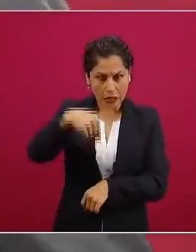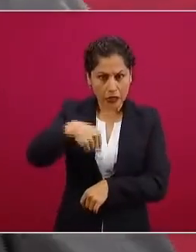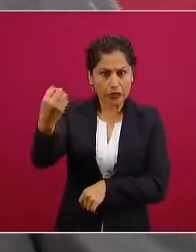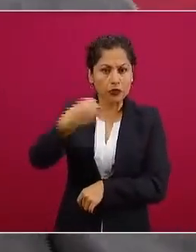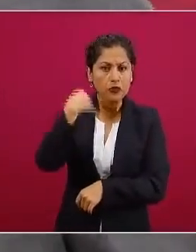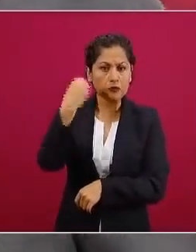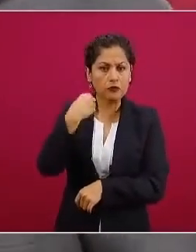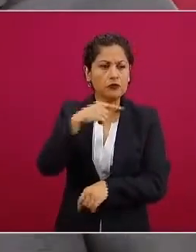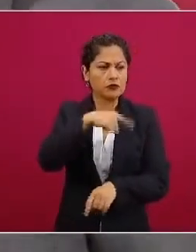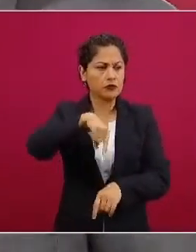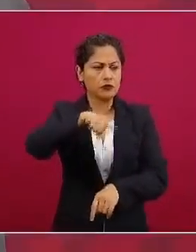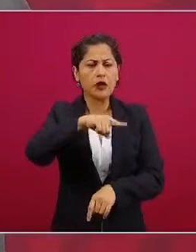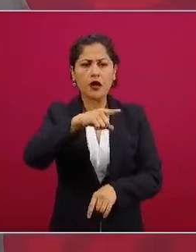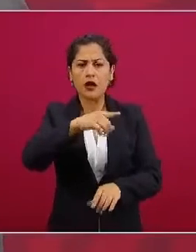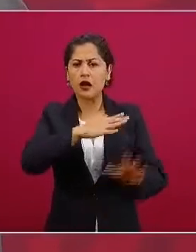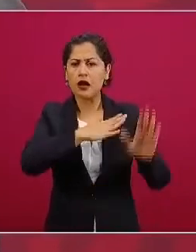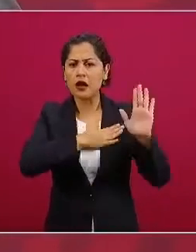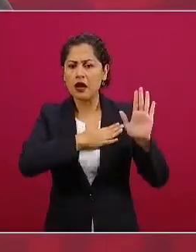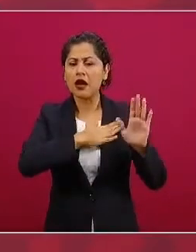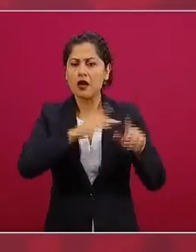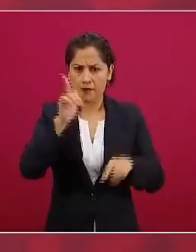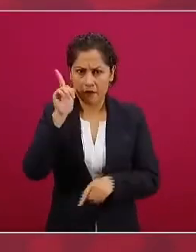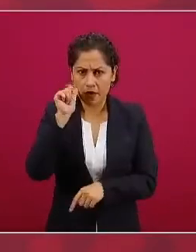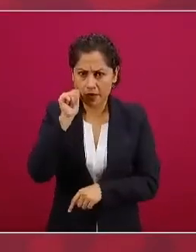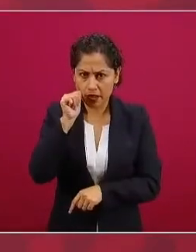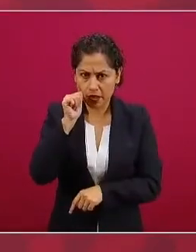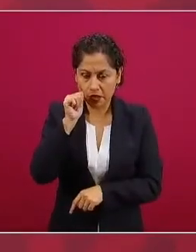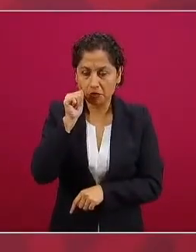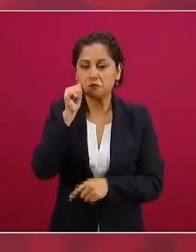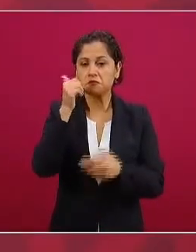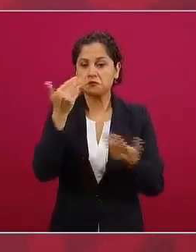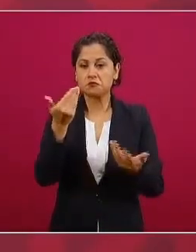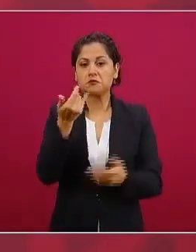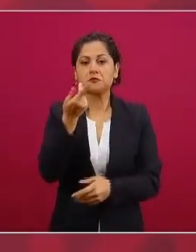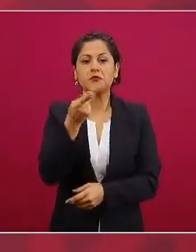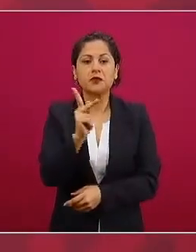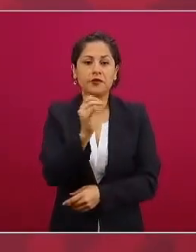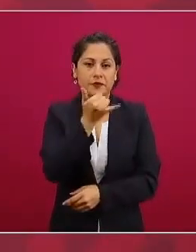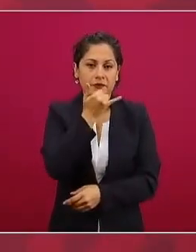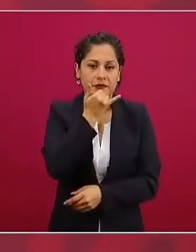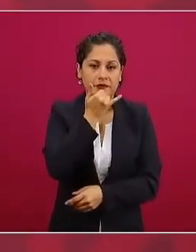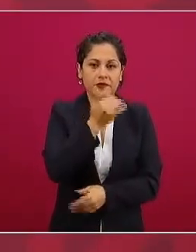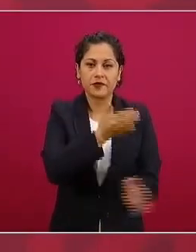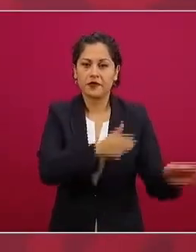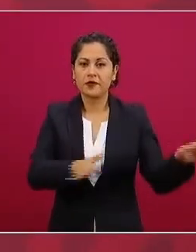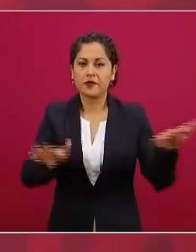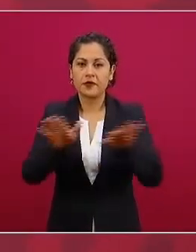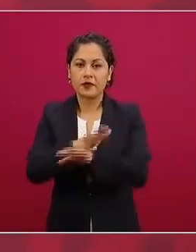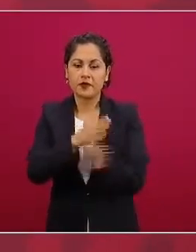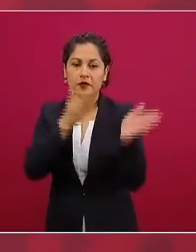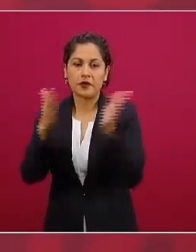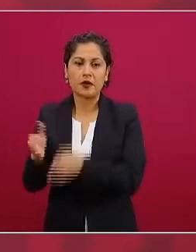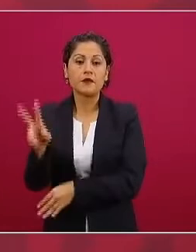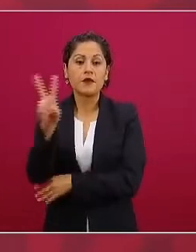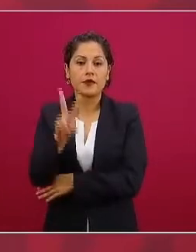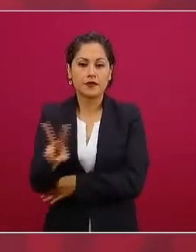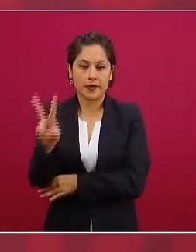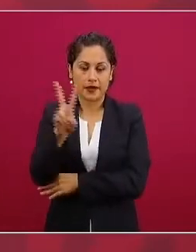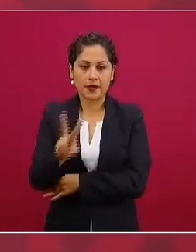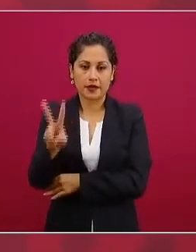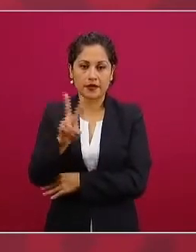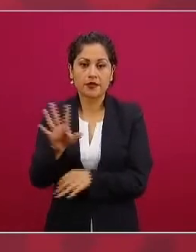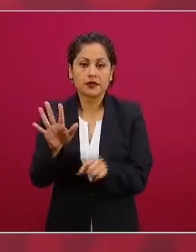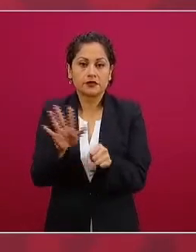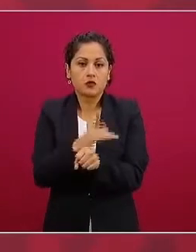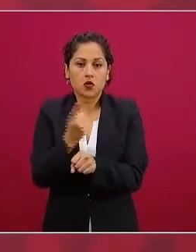mañana, pero lo vamos a hacer hasta el viernes, porque estamos haciendo